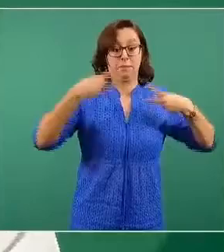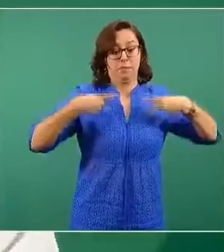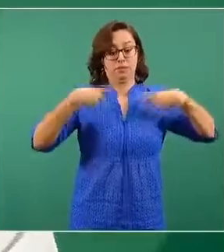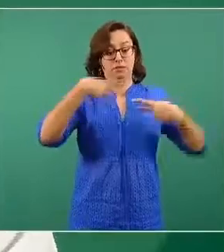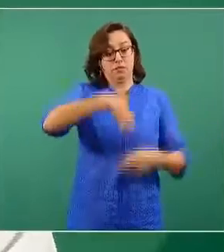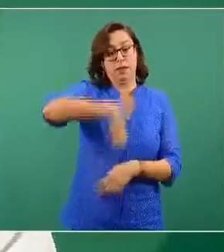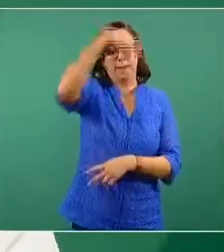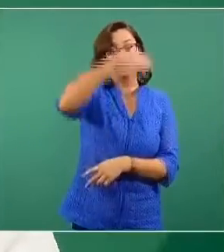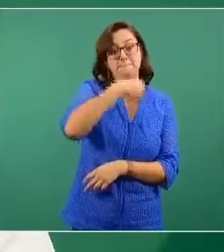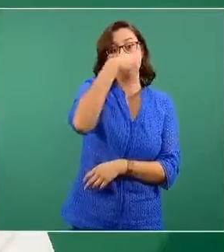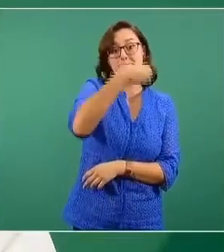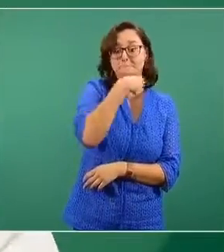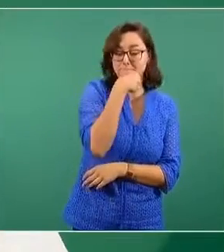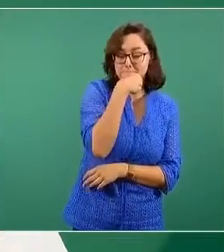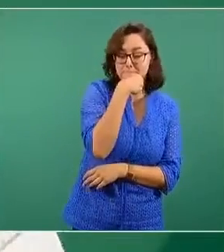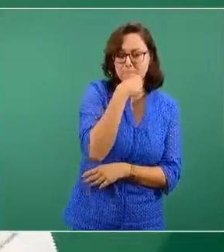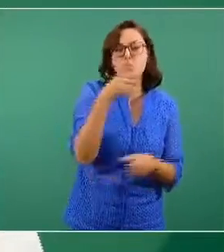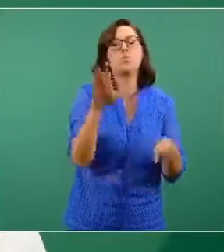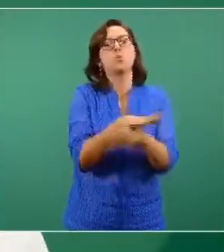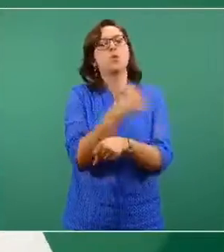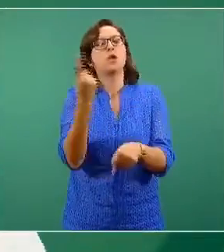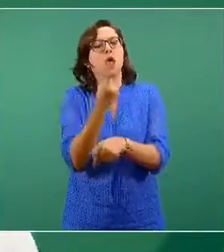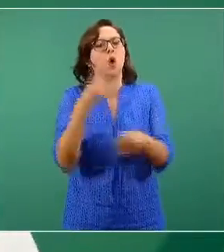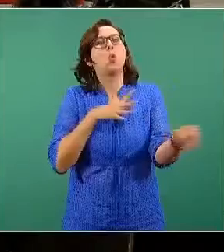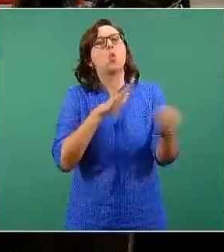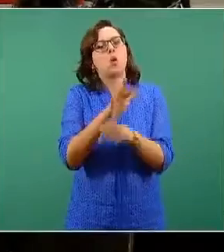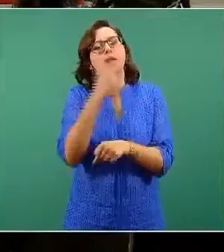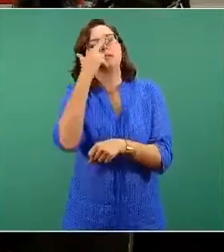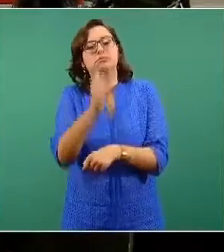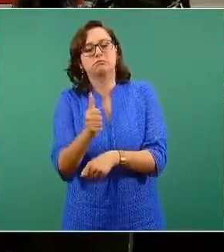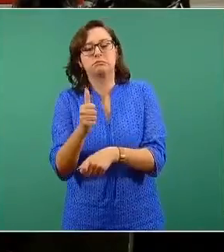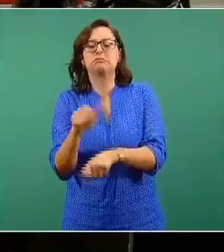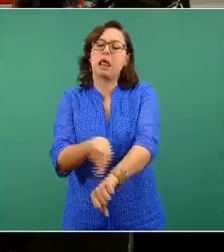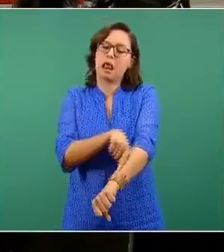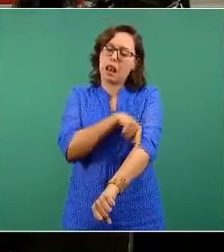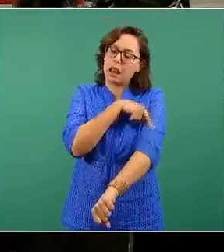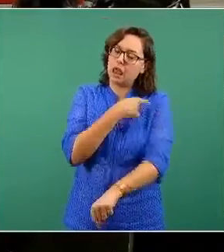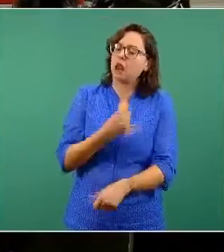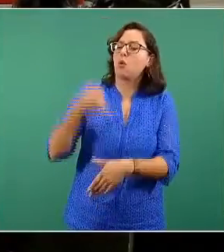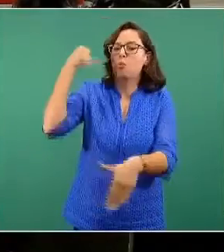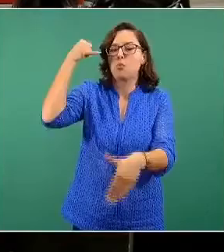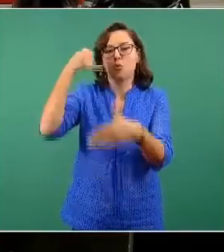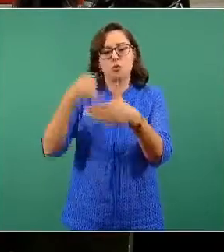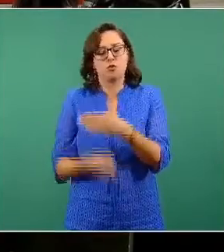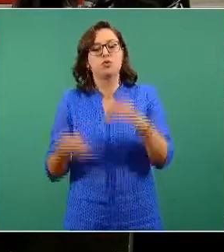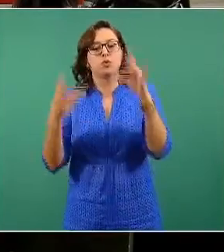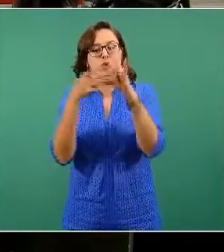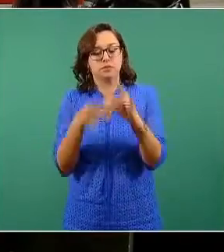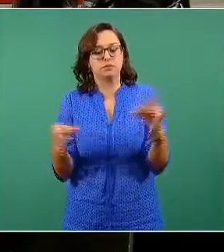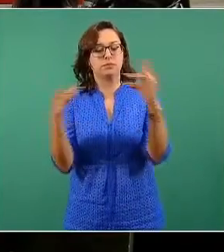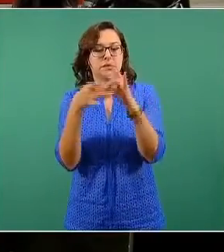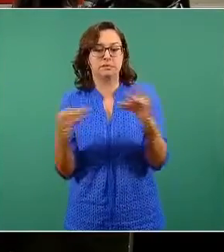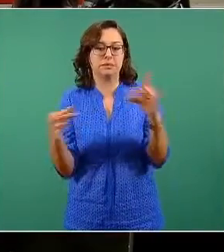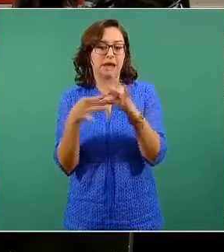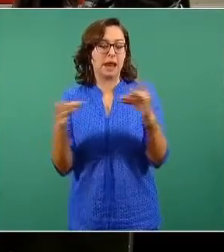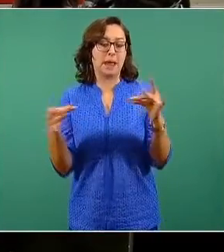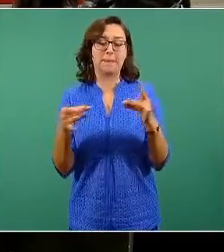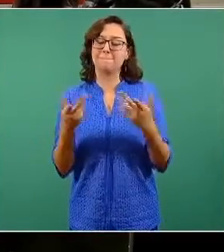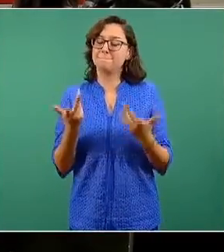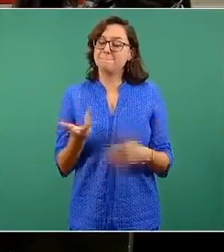priorización. La razón técnica es extensa, la hemos comentado aquí con el dato sintético más